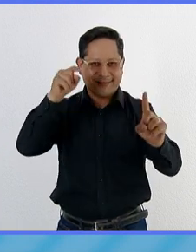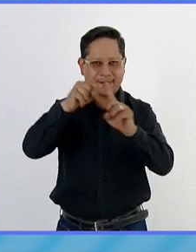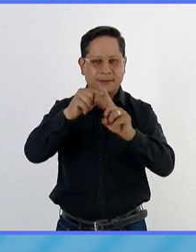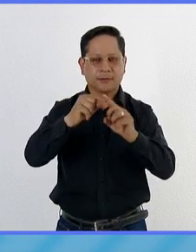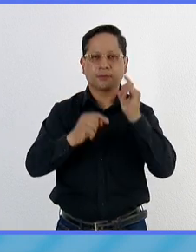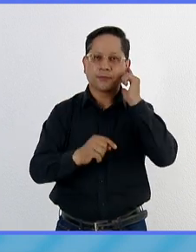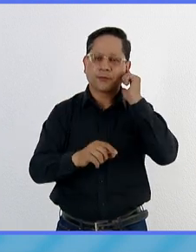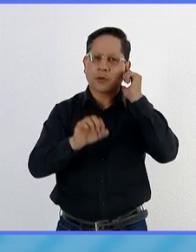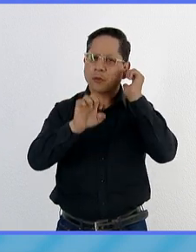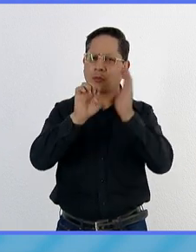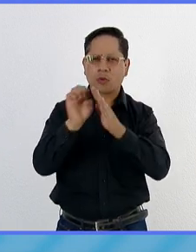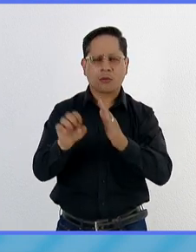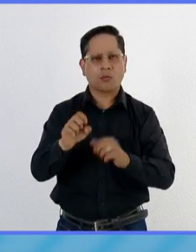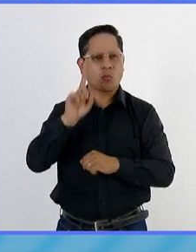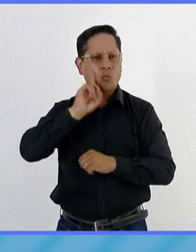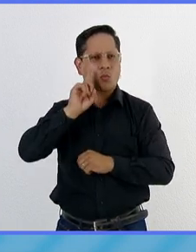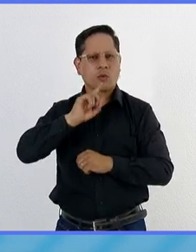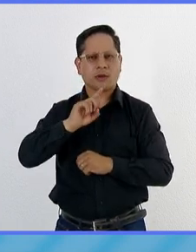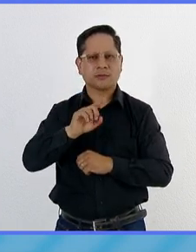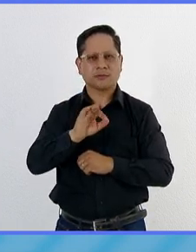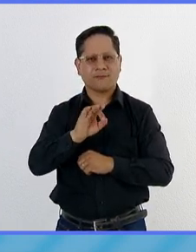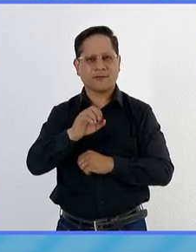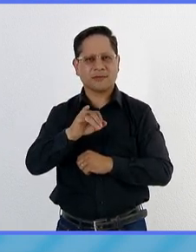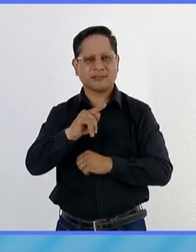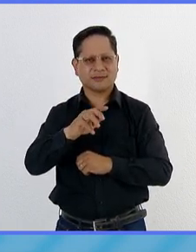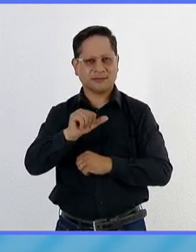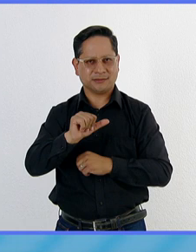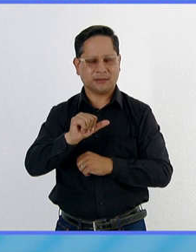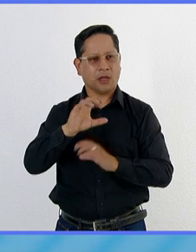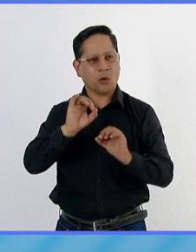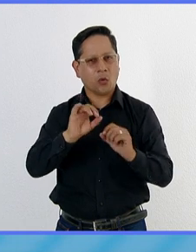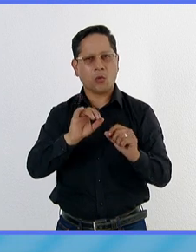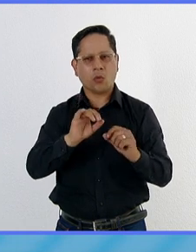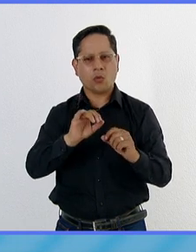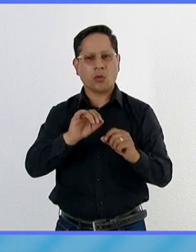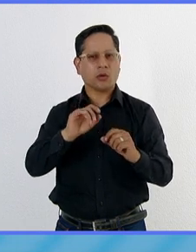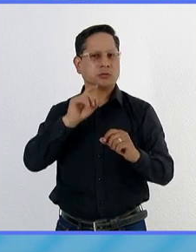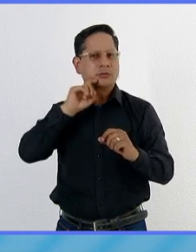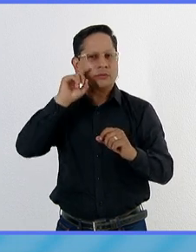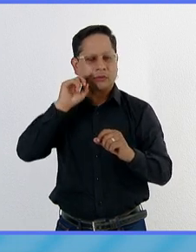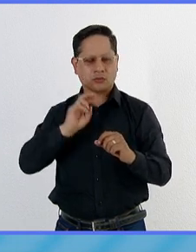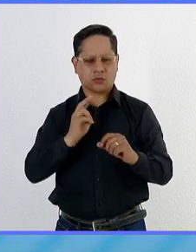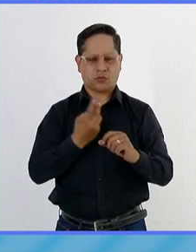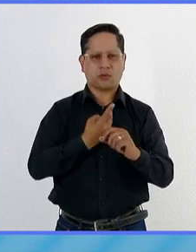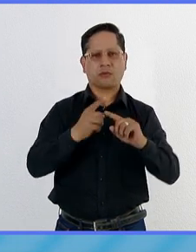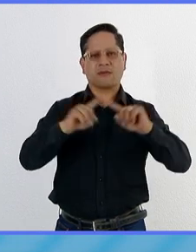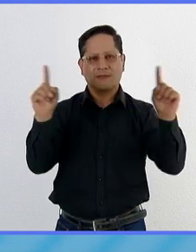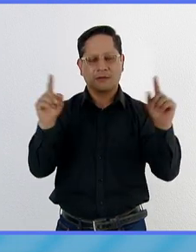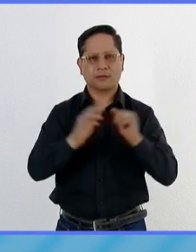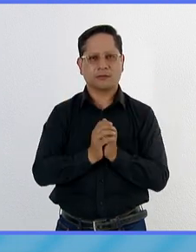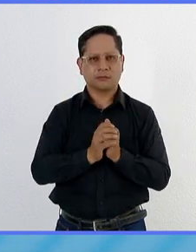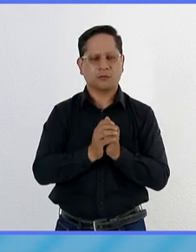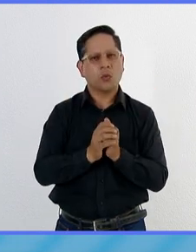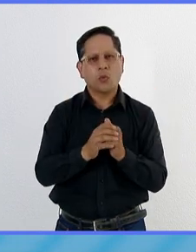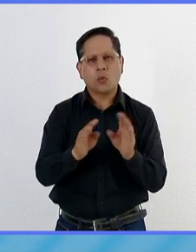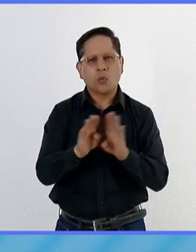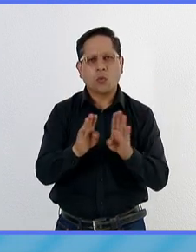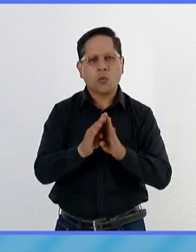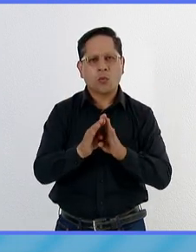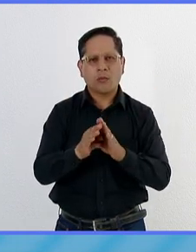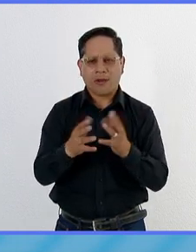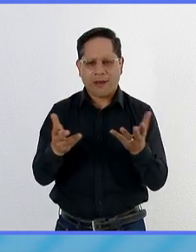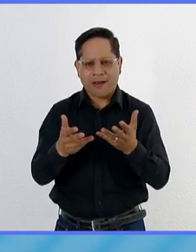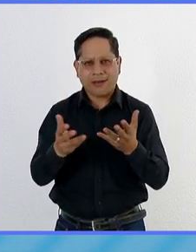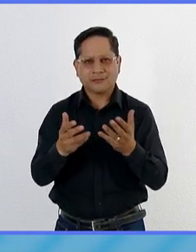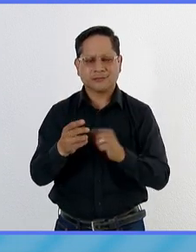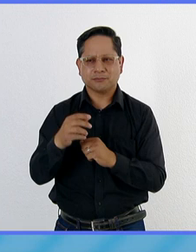identifican como feministas y a quienes tienen identidades sexo, género, disidentes. Se trata de creadoras individuales o bien